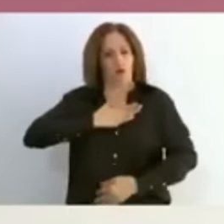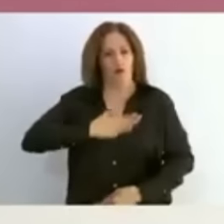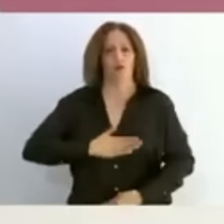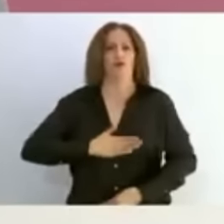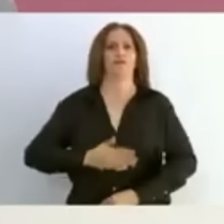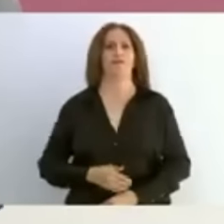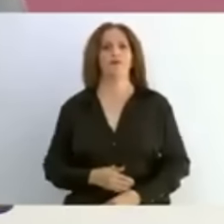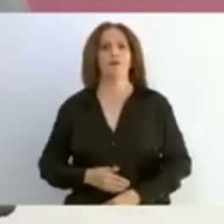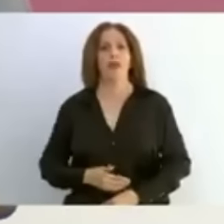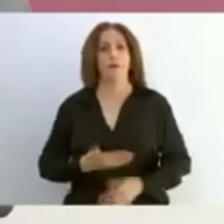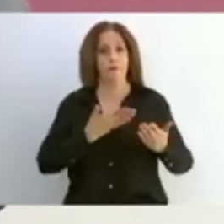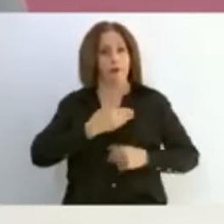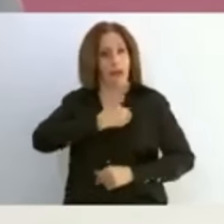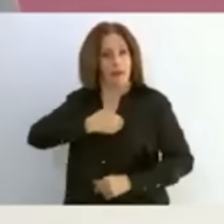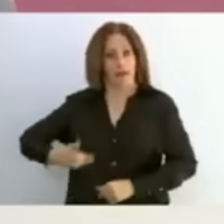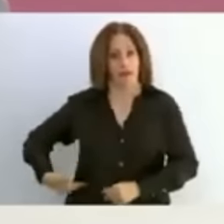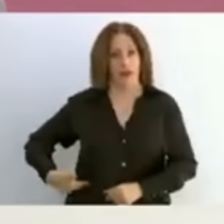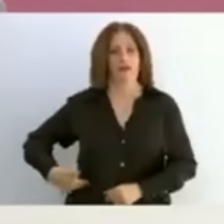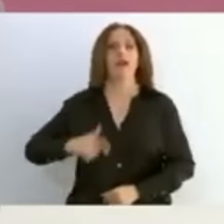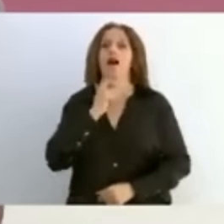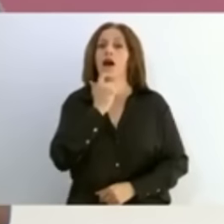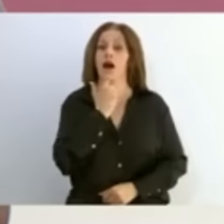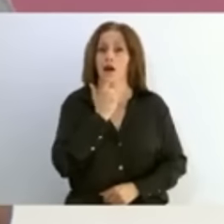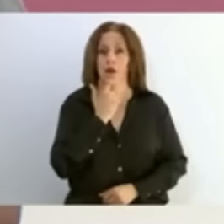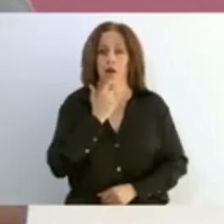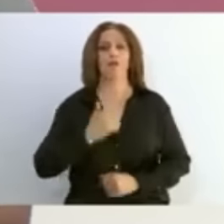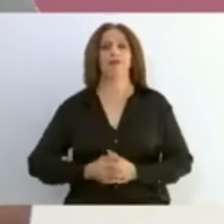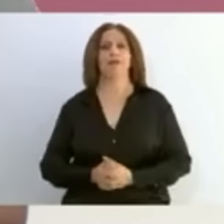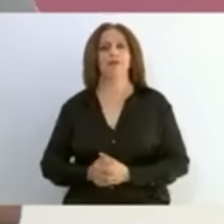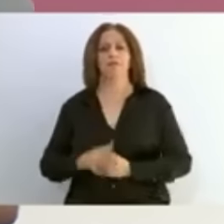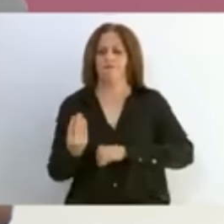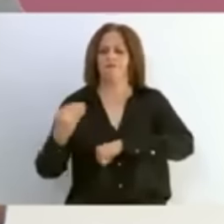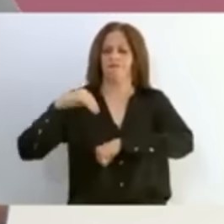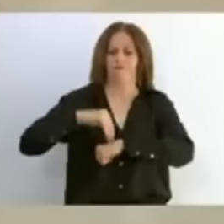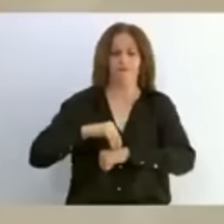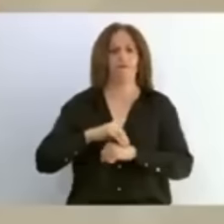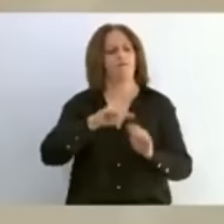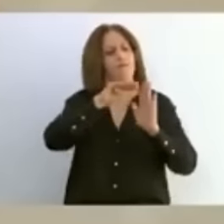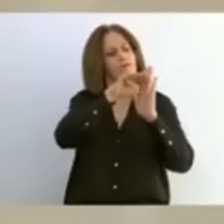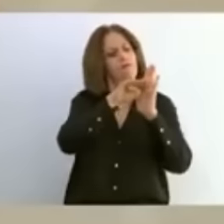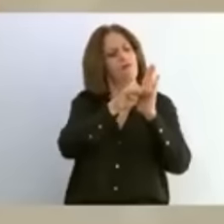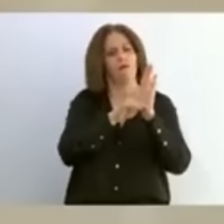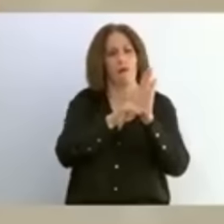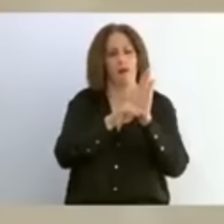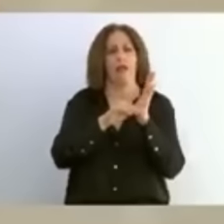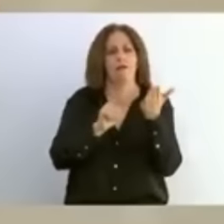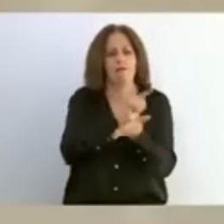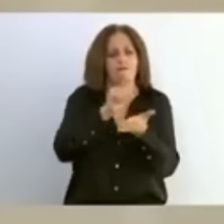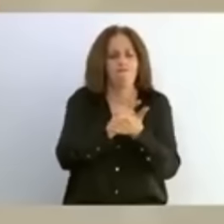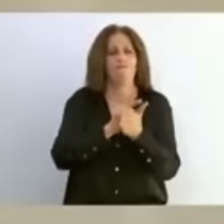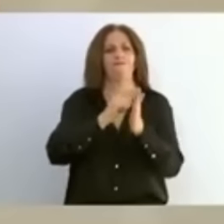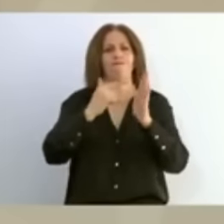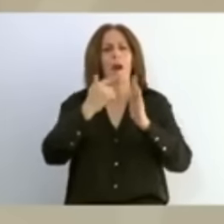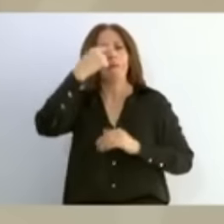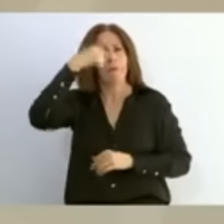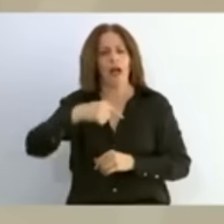presidente Andrés Manuel López Obrador implementó una serie de políticas del bienestar que permitieron materializar la esperanza